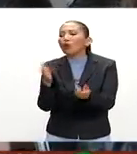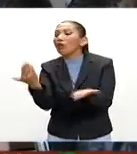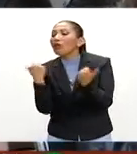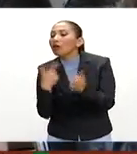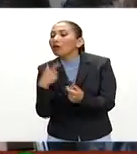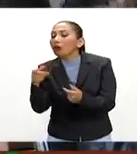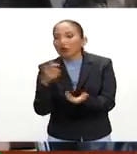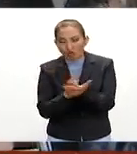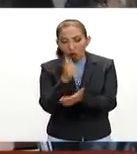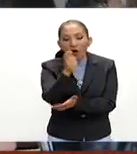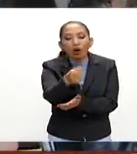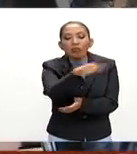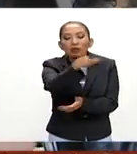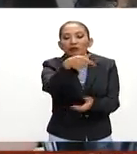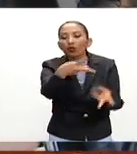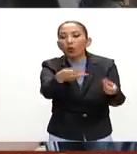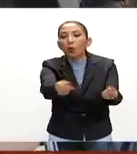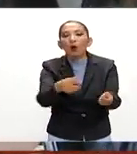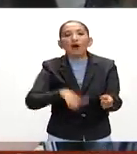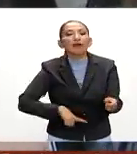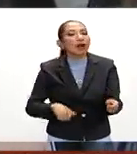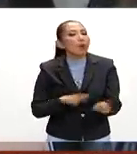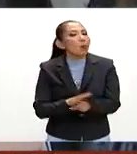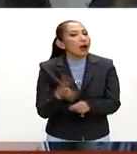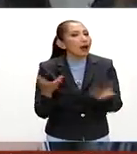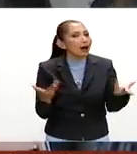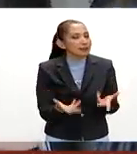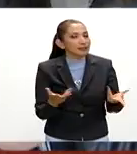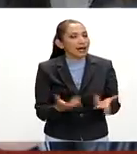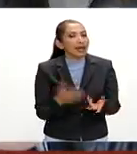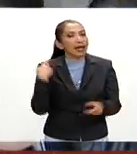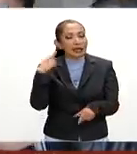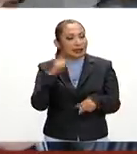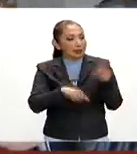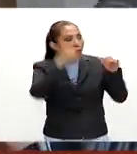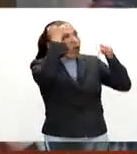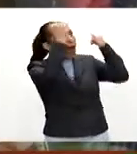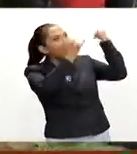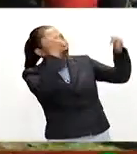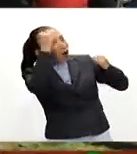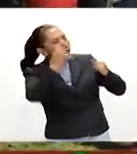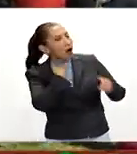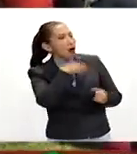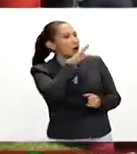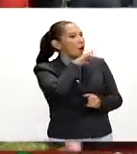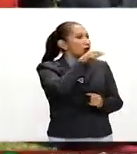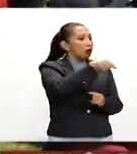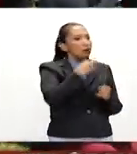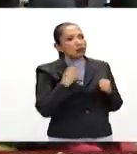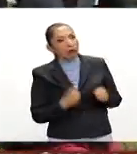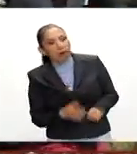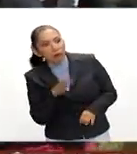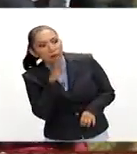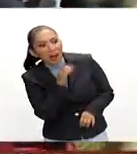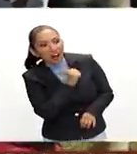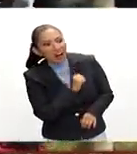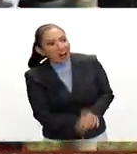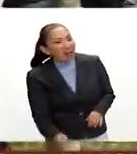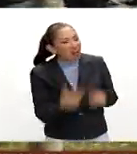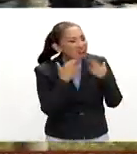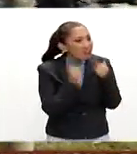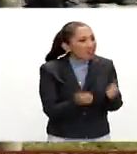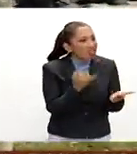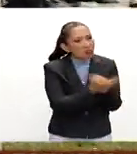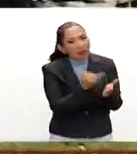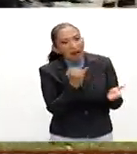etcétera el cumplimiento y el y quitar los mitos y quitar el tabú hacia que tenemos que pagar